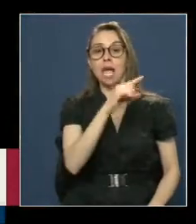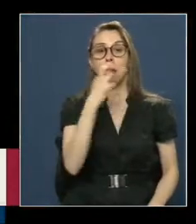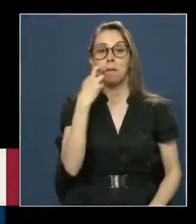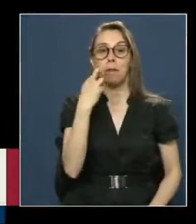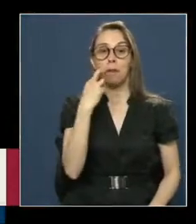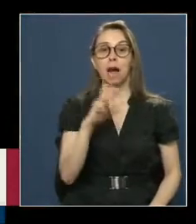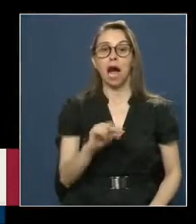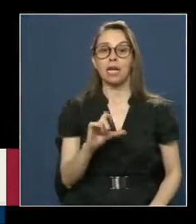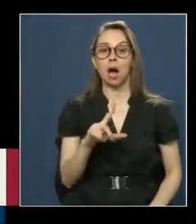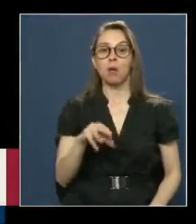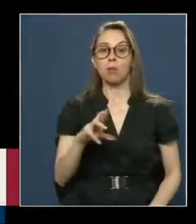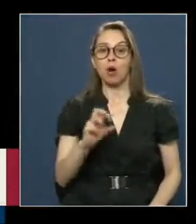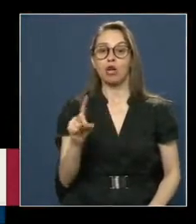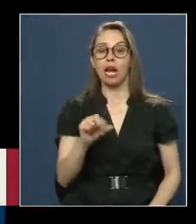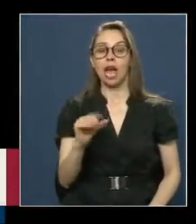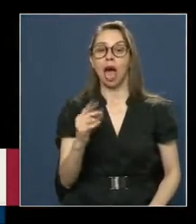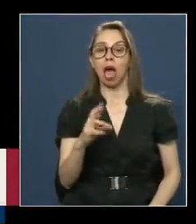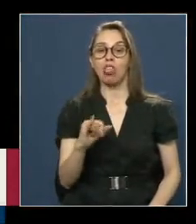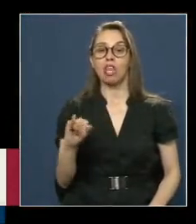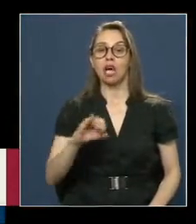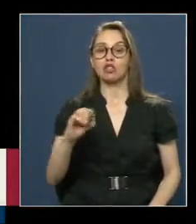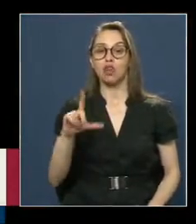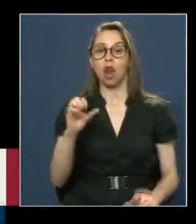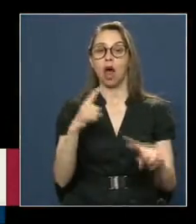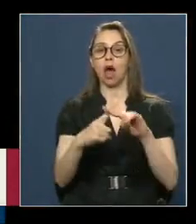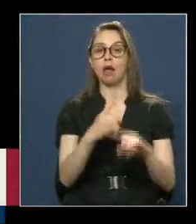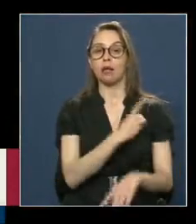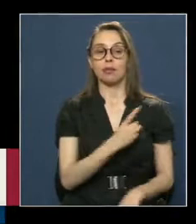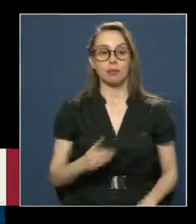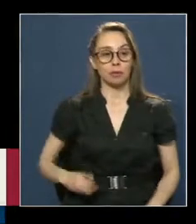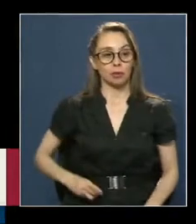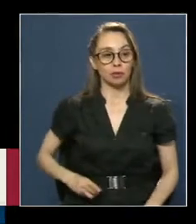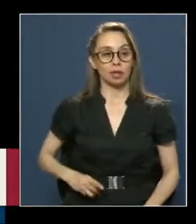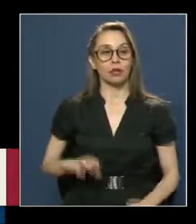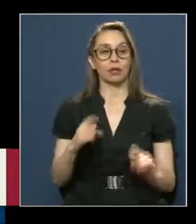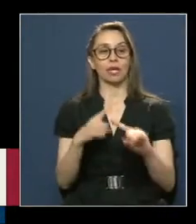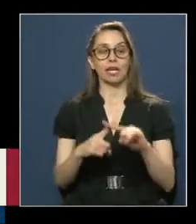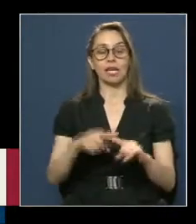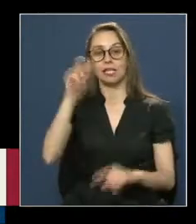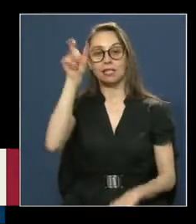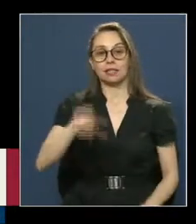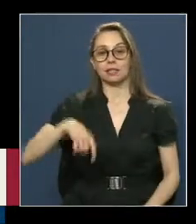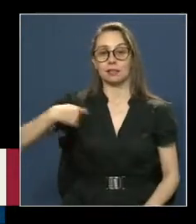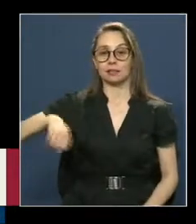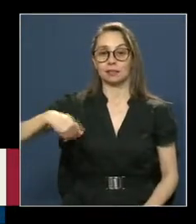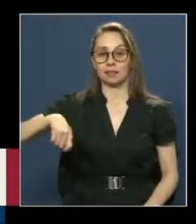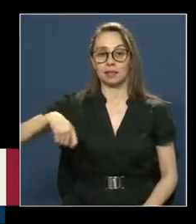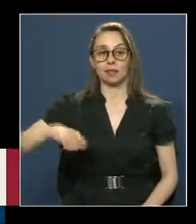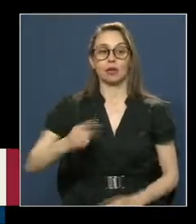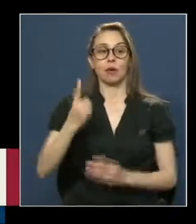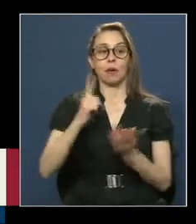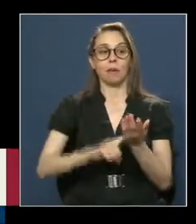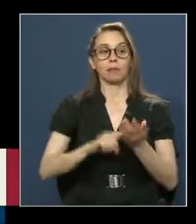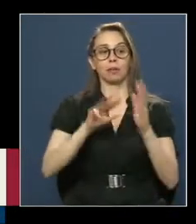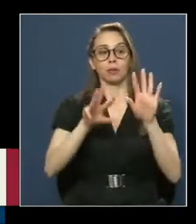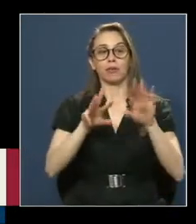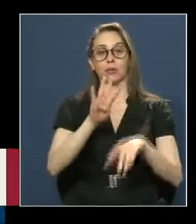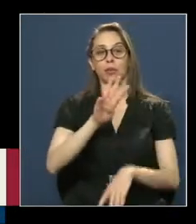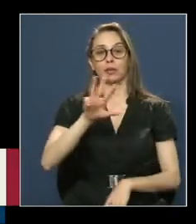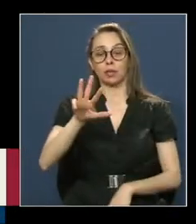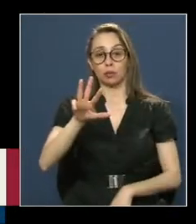de Raúl Morales Adriazola Ex diputado y ex senador En 1949